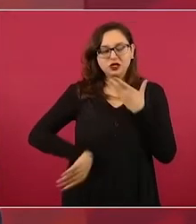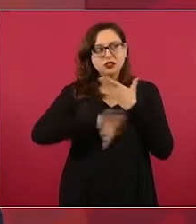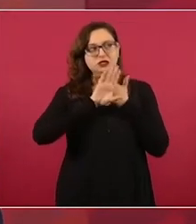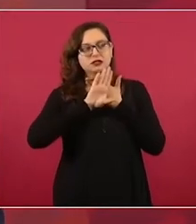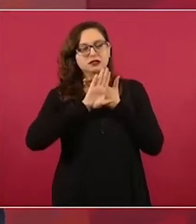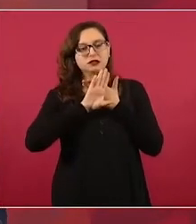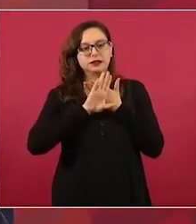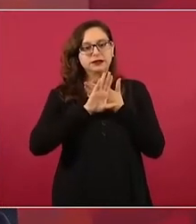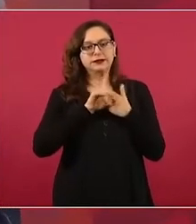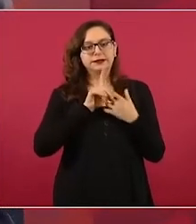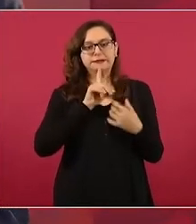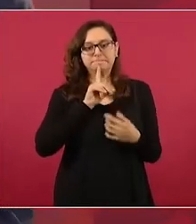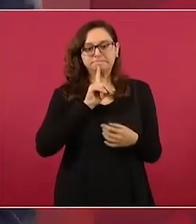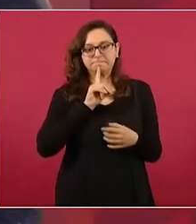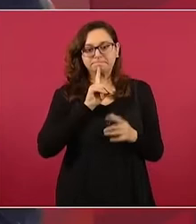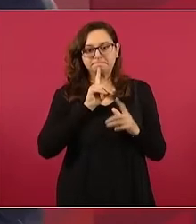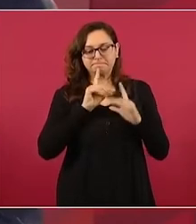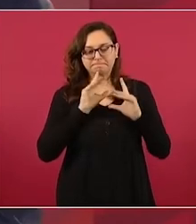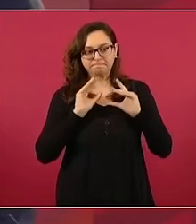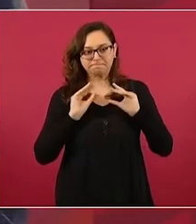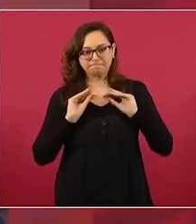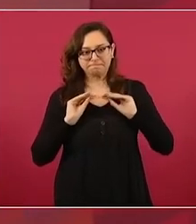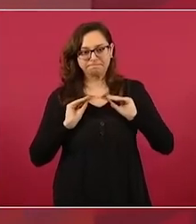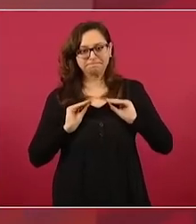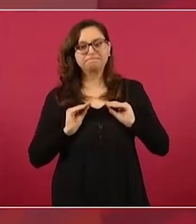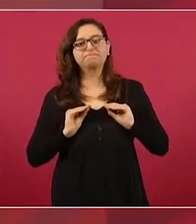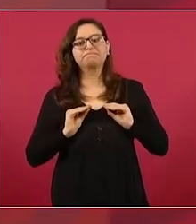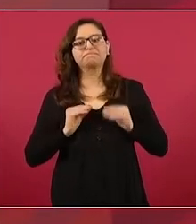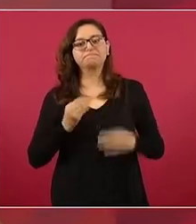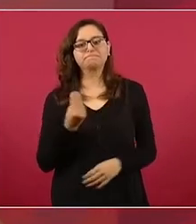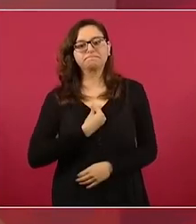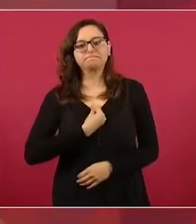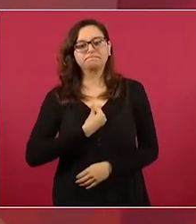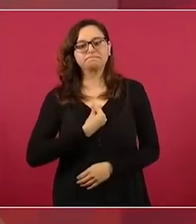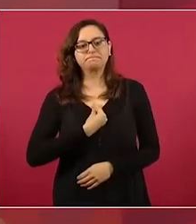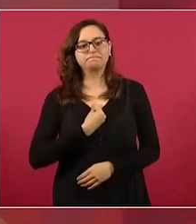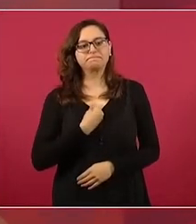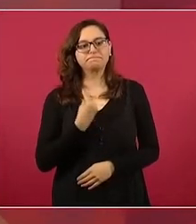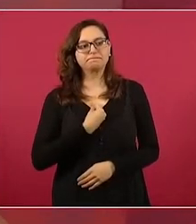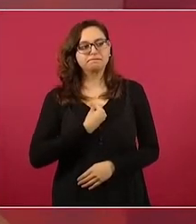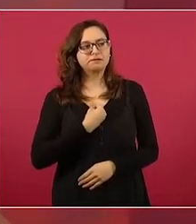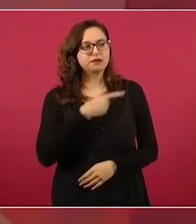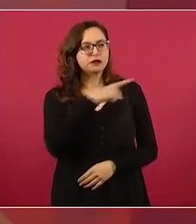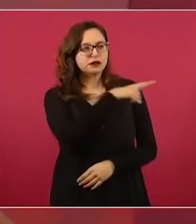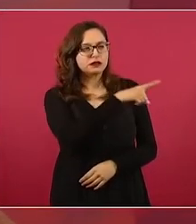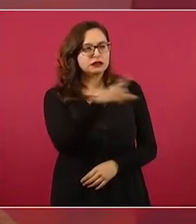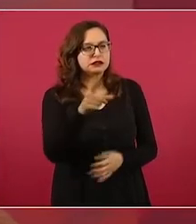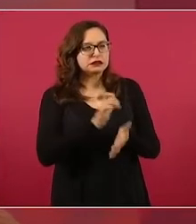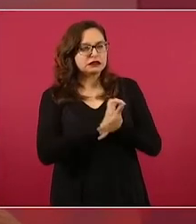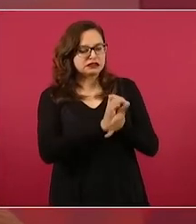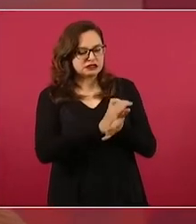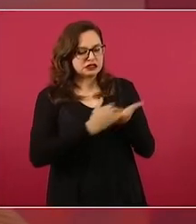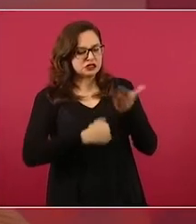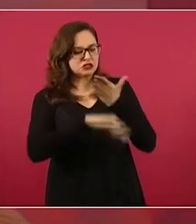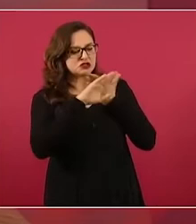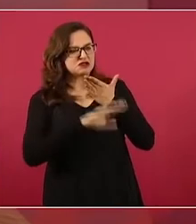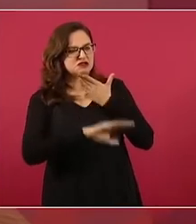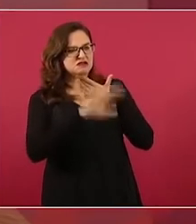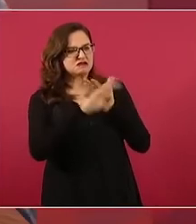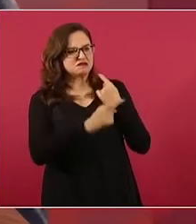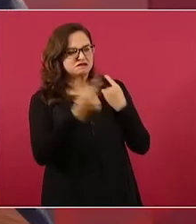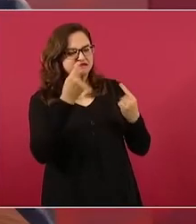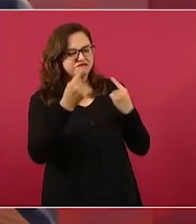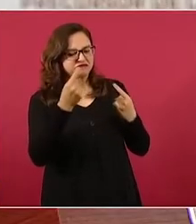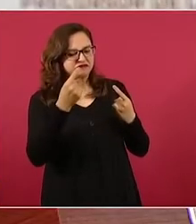No cayeron en la trampa, en la provocación y los